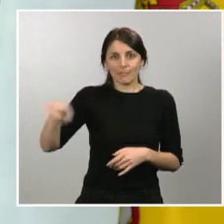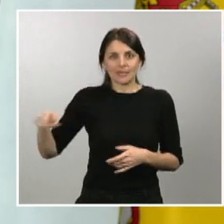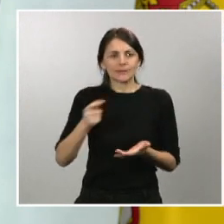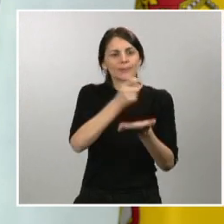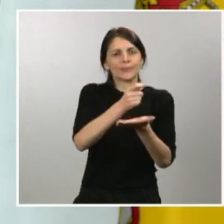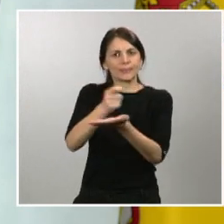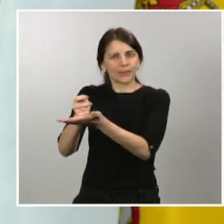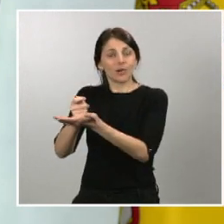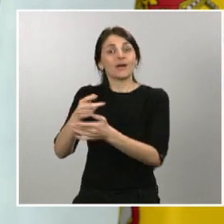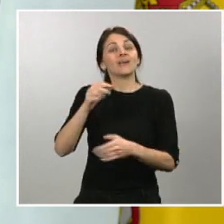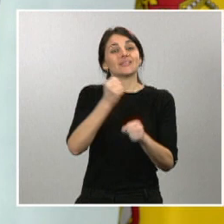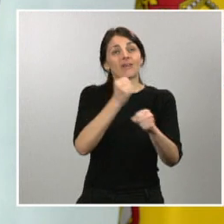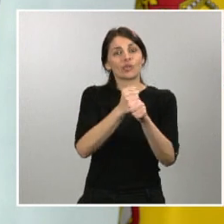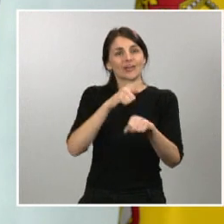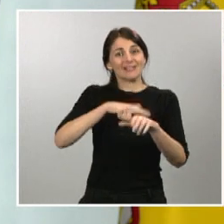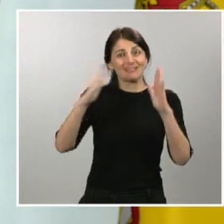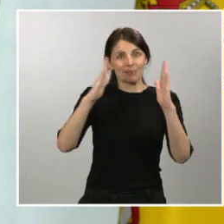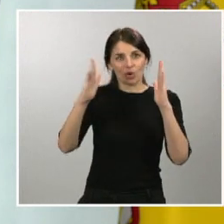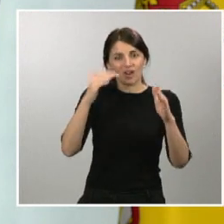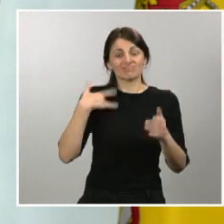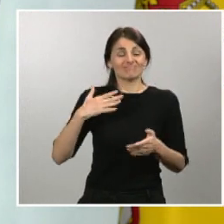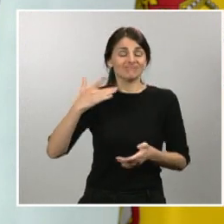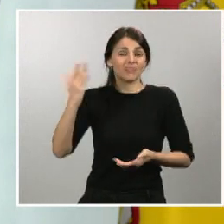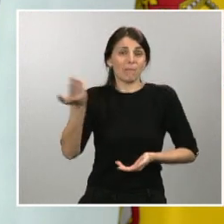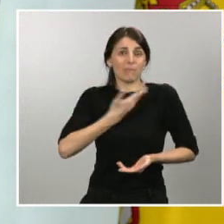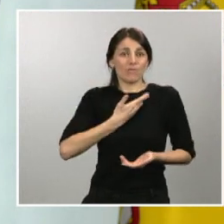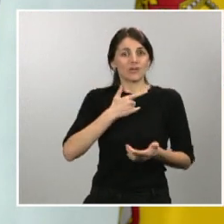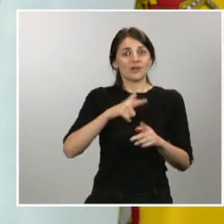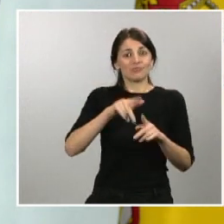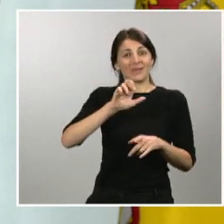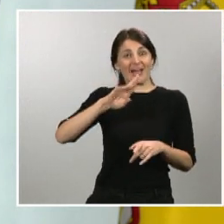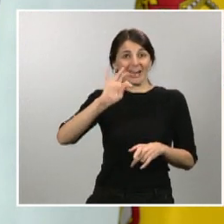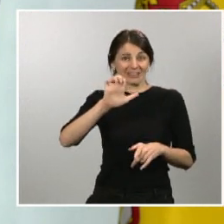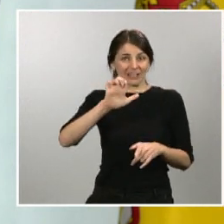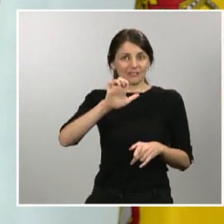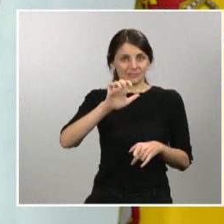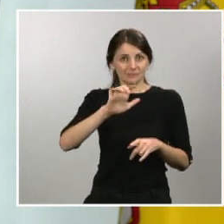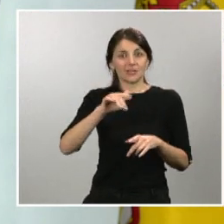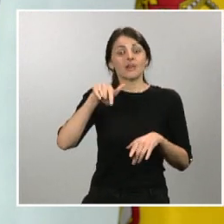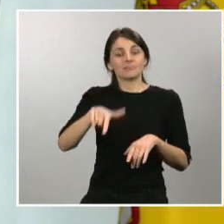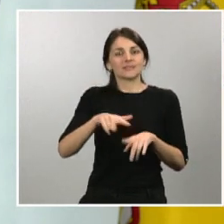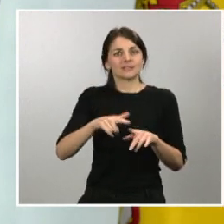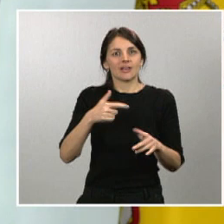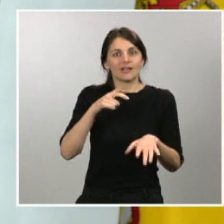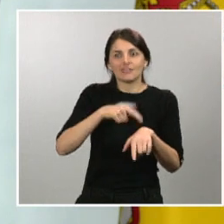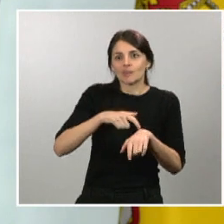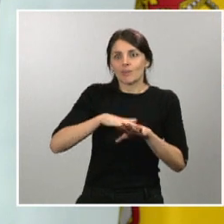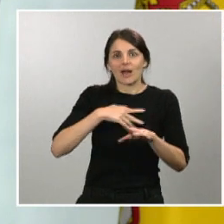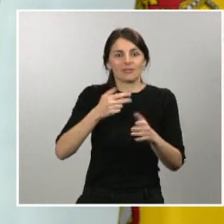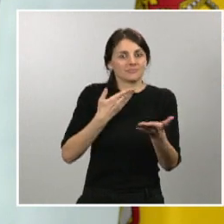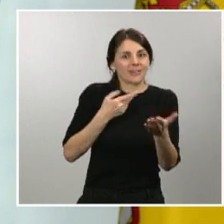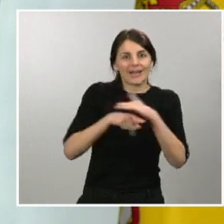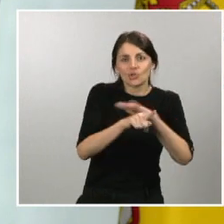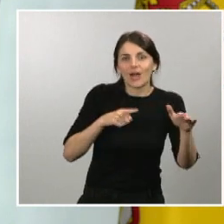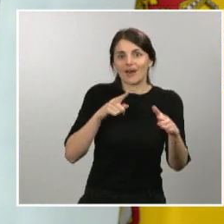extinguido su contrato después de la declaración del estado de alarma y que no tenían el tiempo mínimo para acceder a la prestación por desempleo. Esta